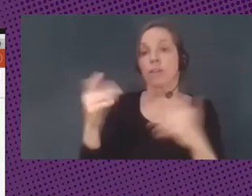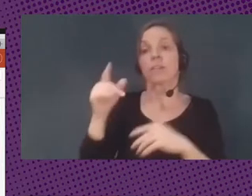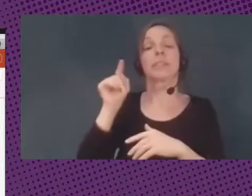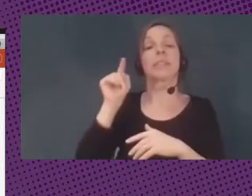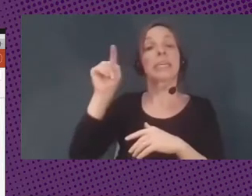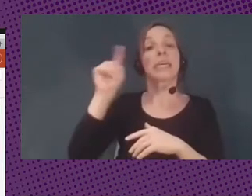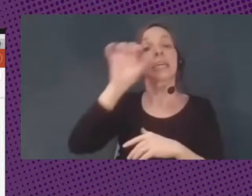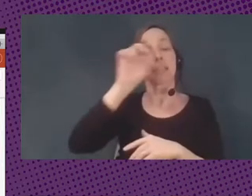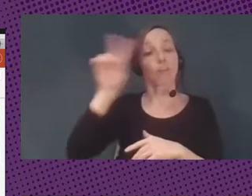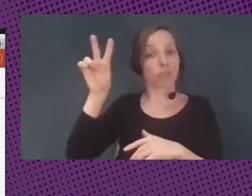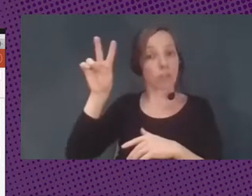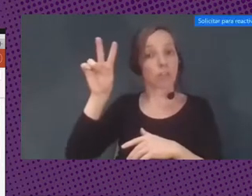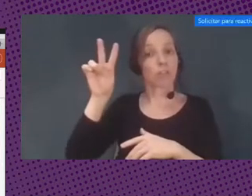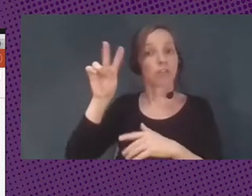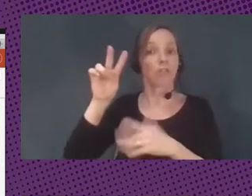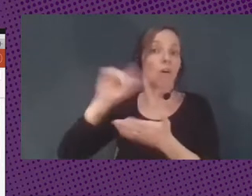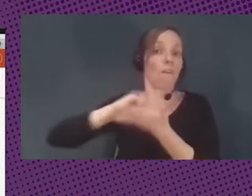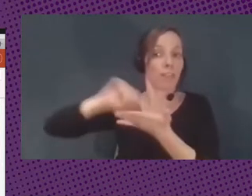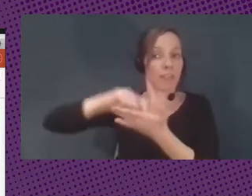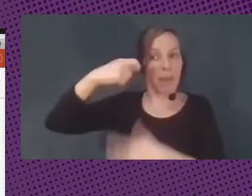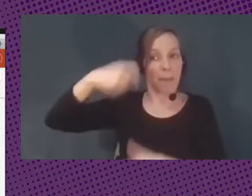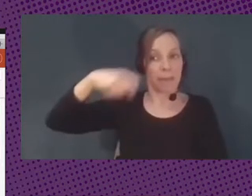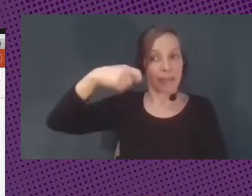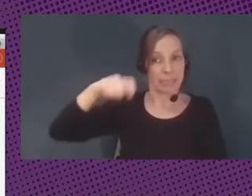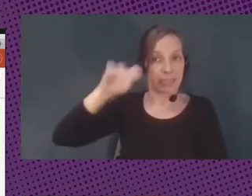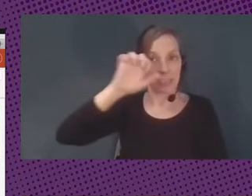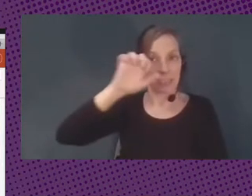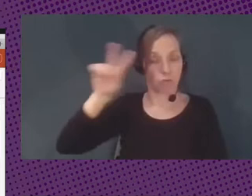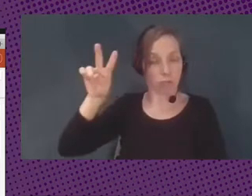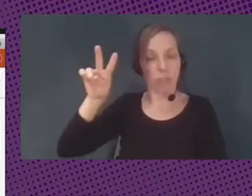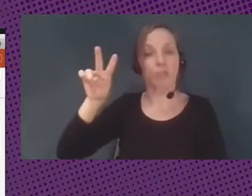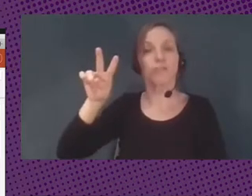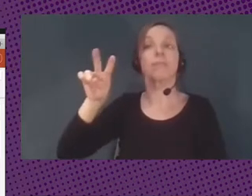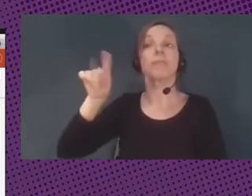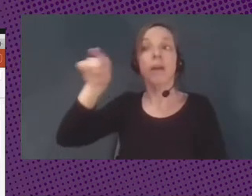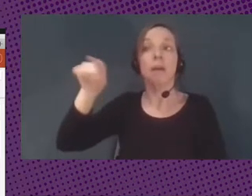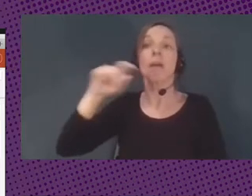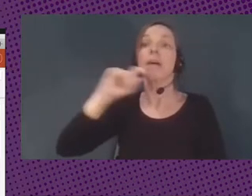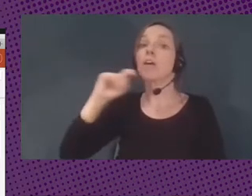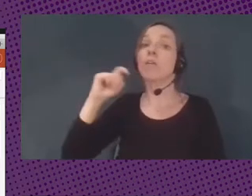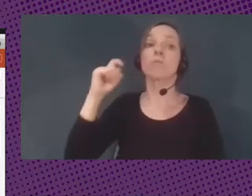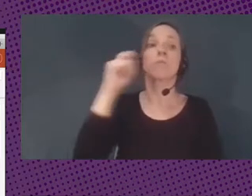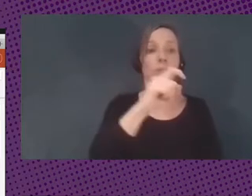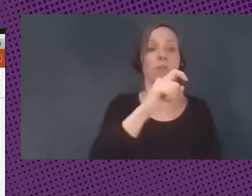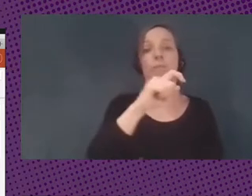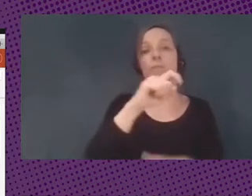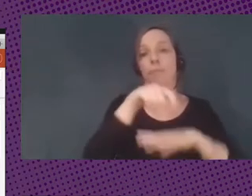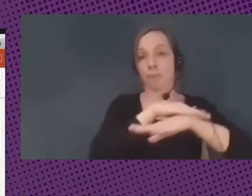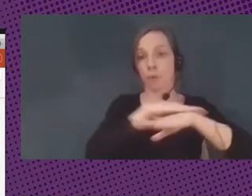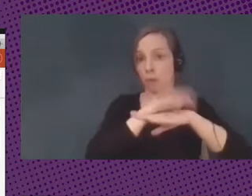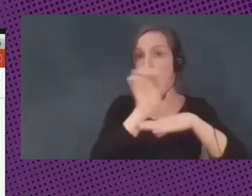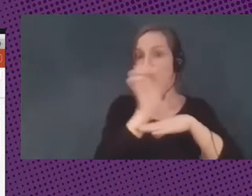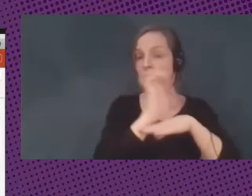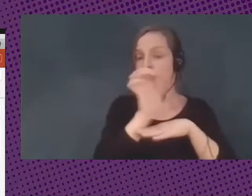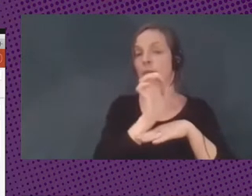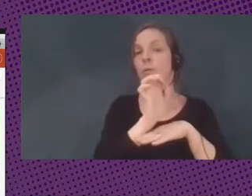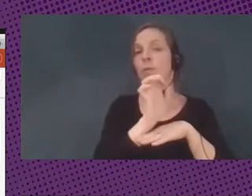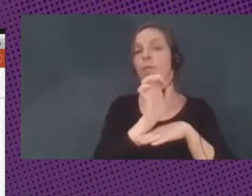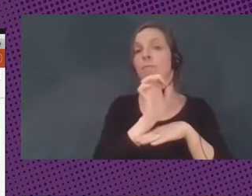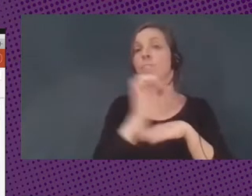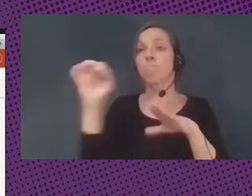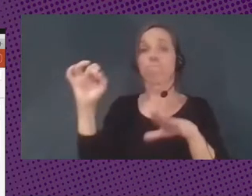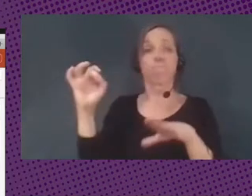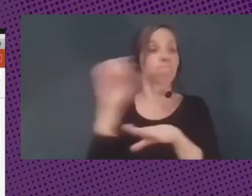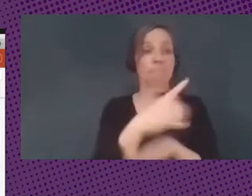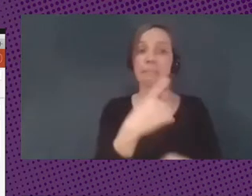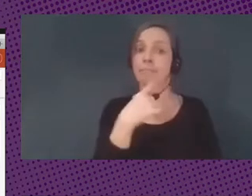específicamente el USTR, envió una comunicación a el Estado ecuatoriano diciendo que no se